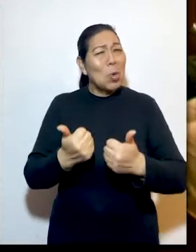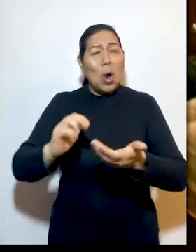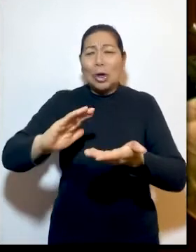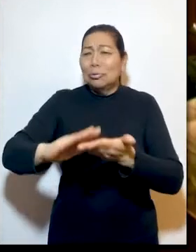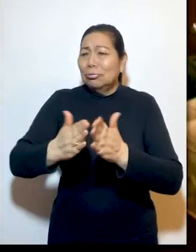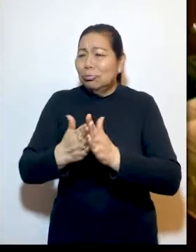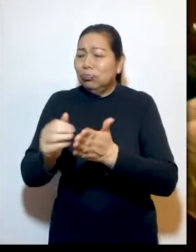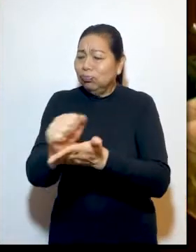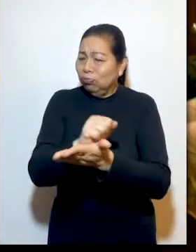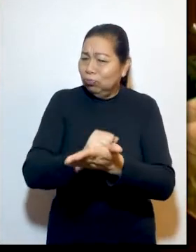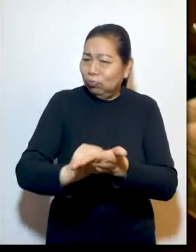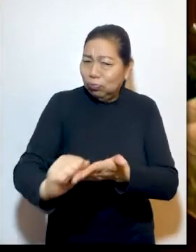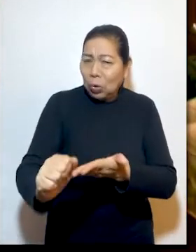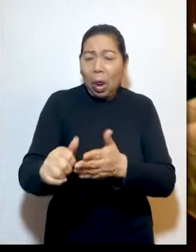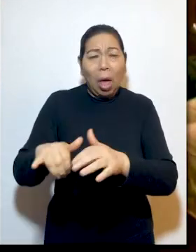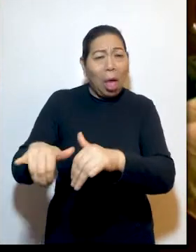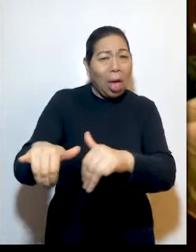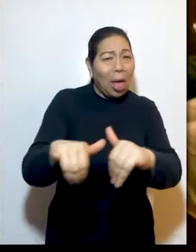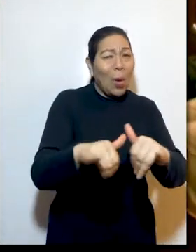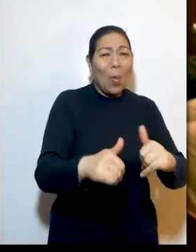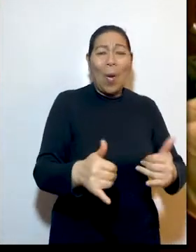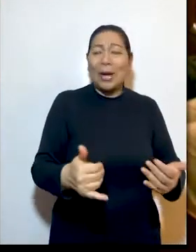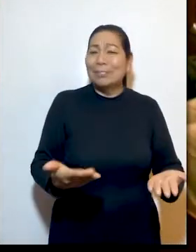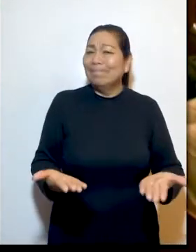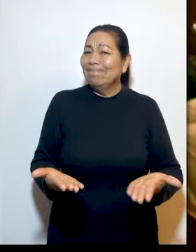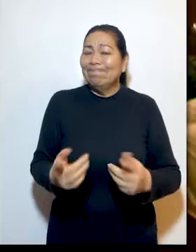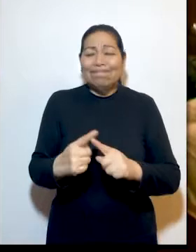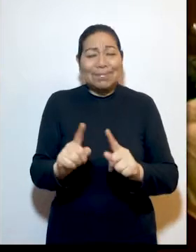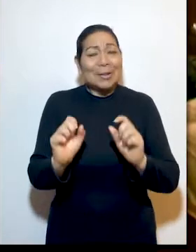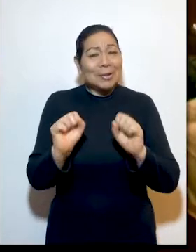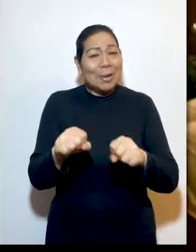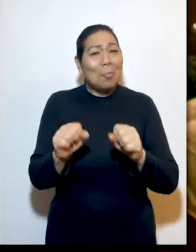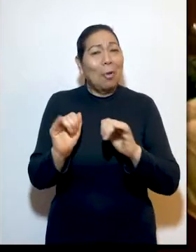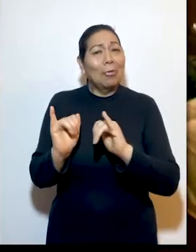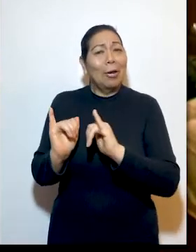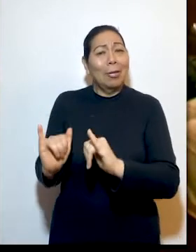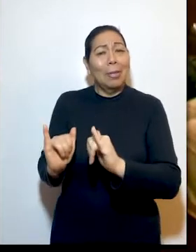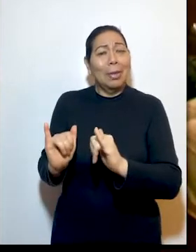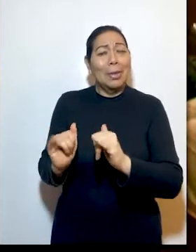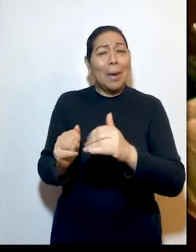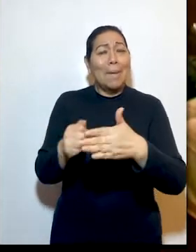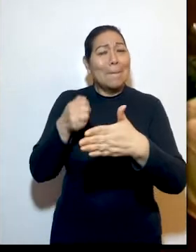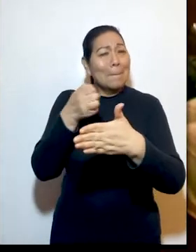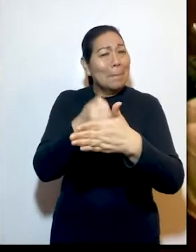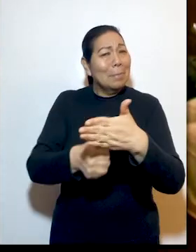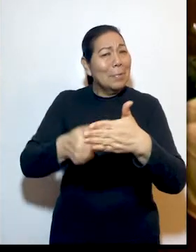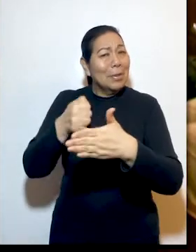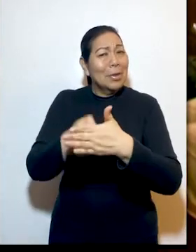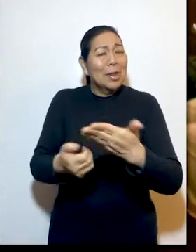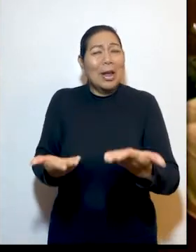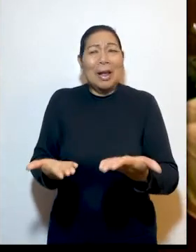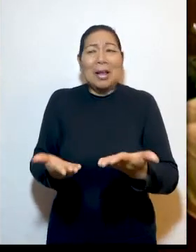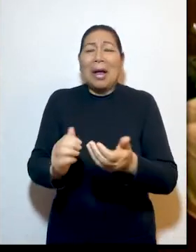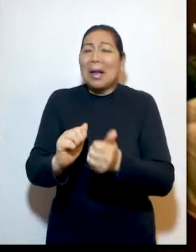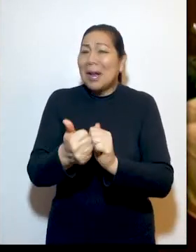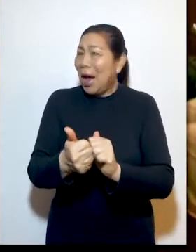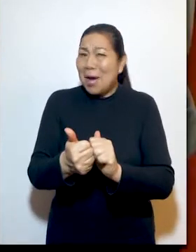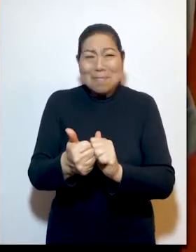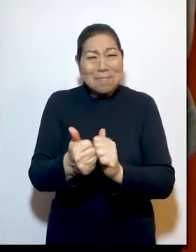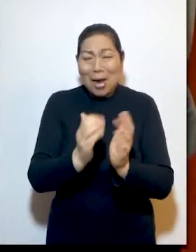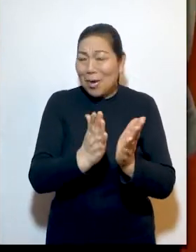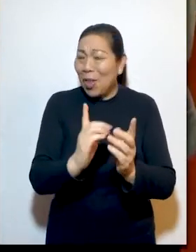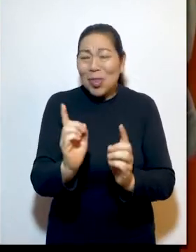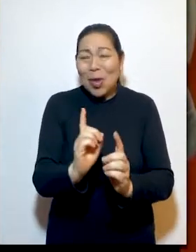convivir en una sociedad realmente igualitaria y que estamos quedando atrapados en los llamados